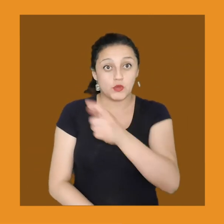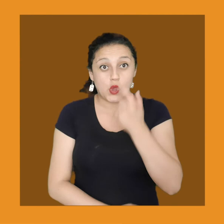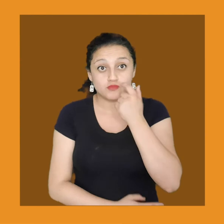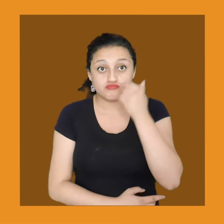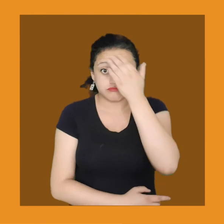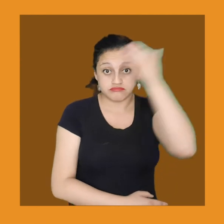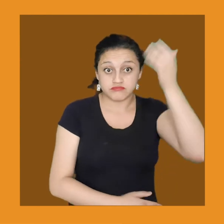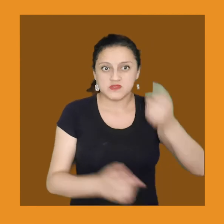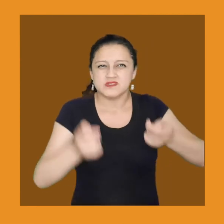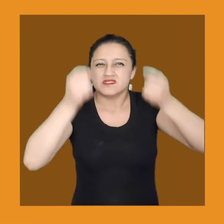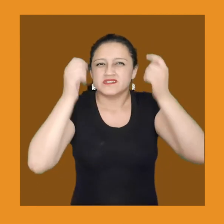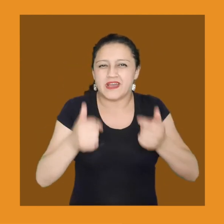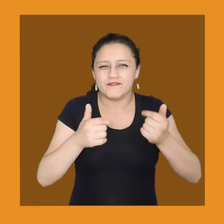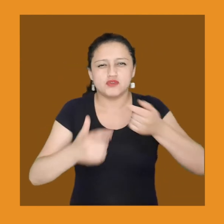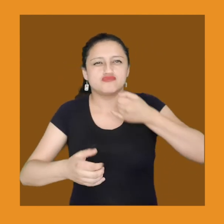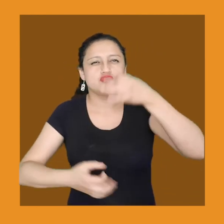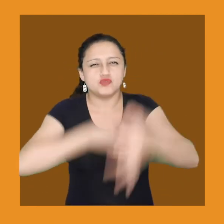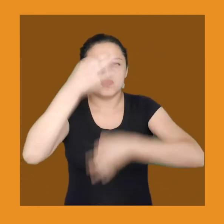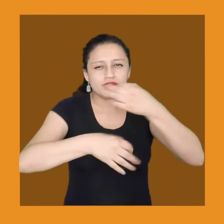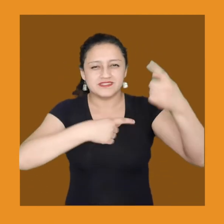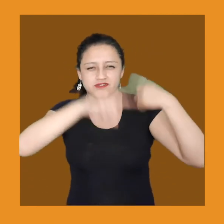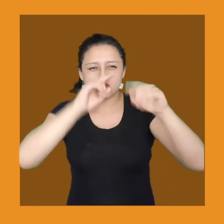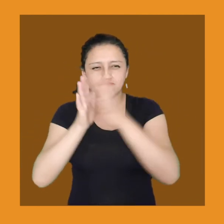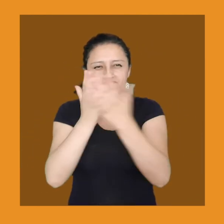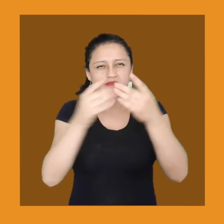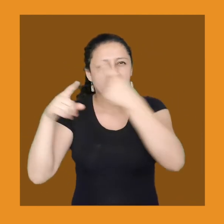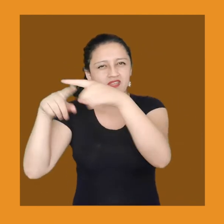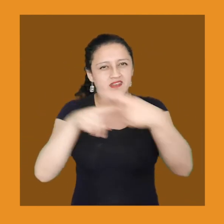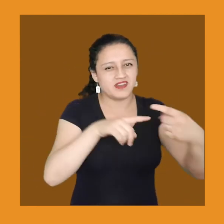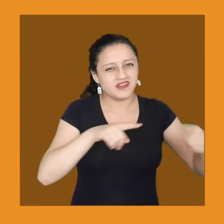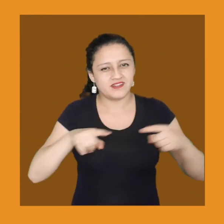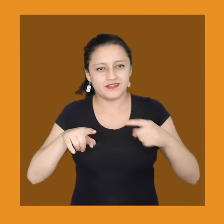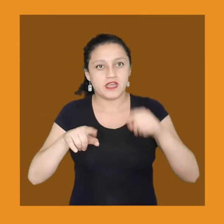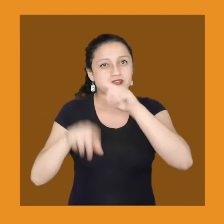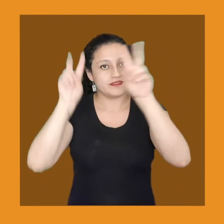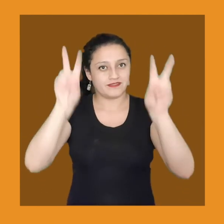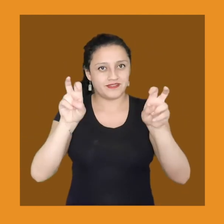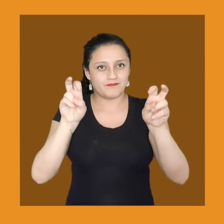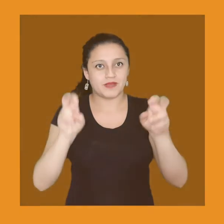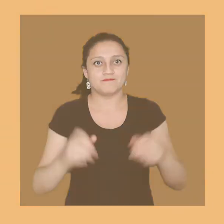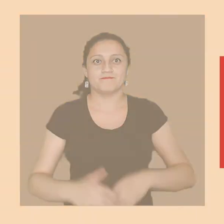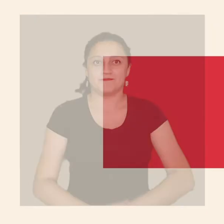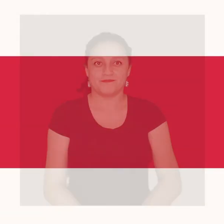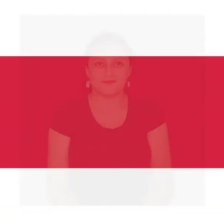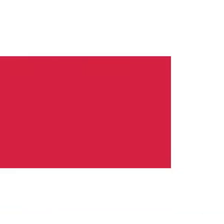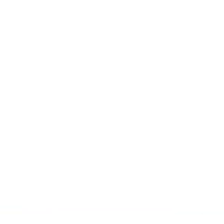puedes buscar al historiador que ya te presentamos. Él ha escrito una serie de monografías sobre la temática.